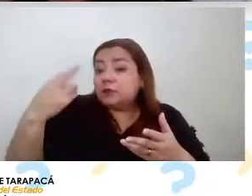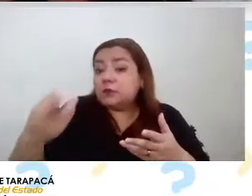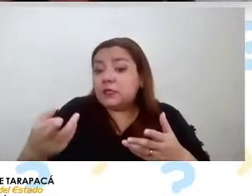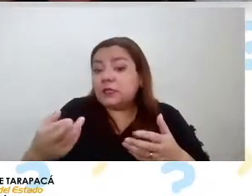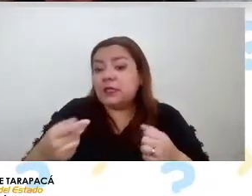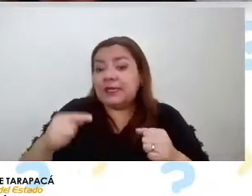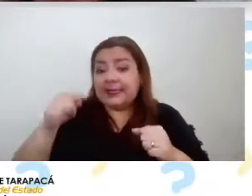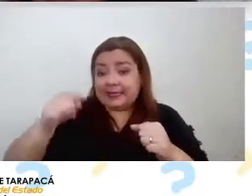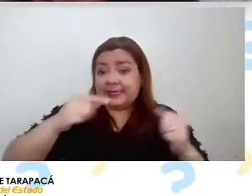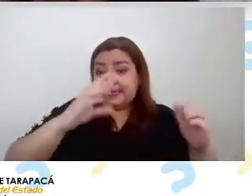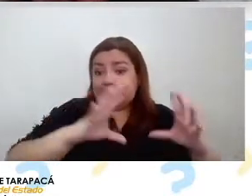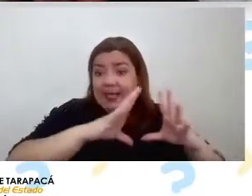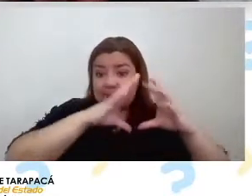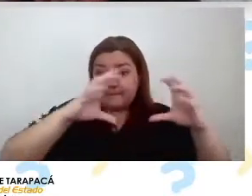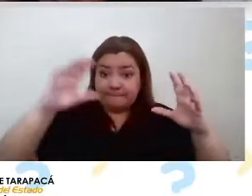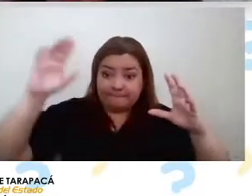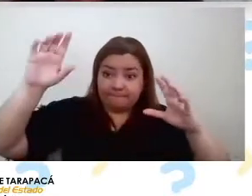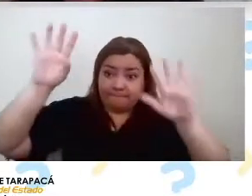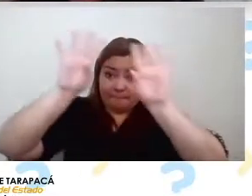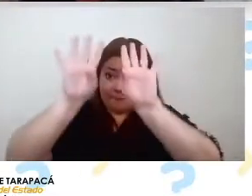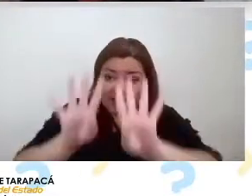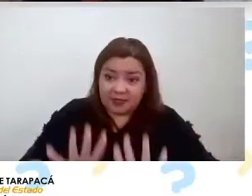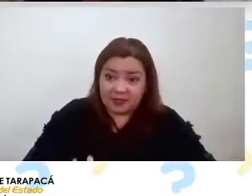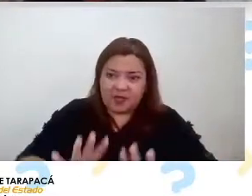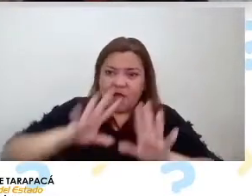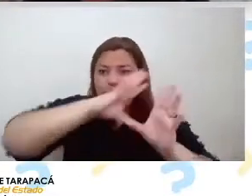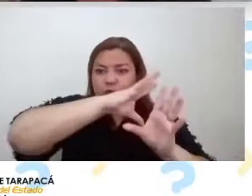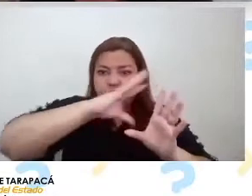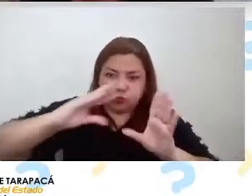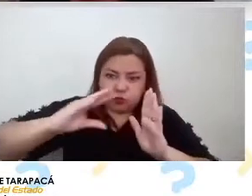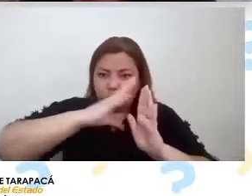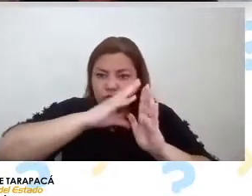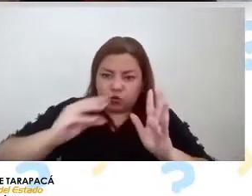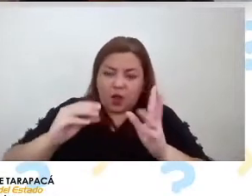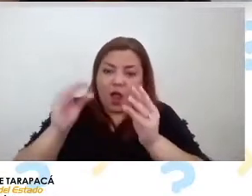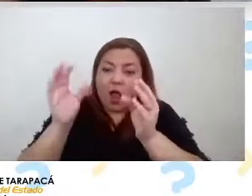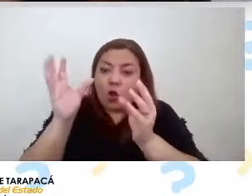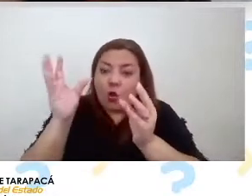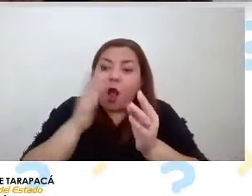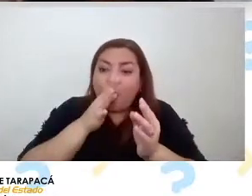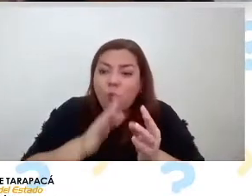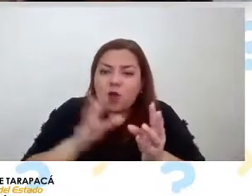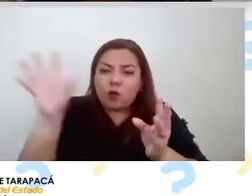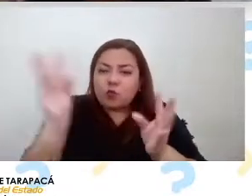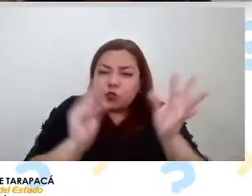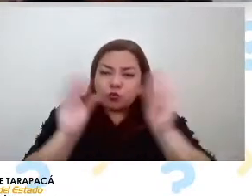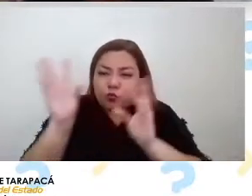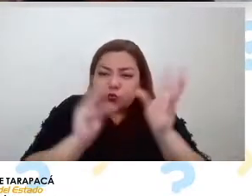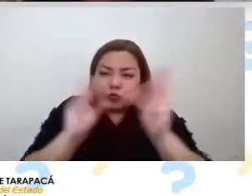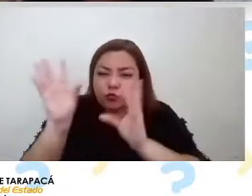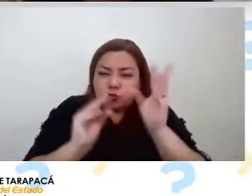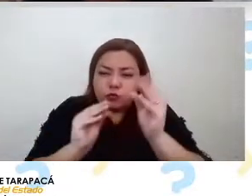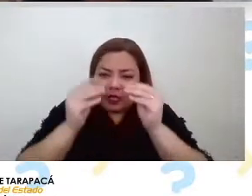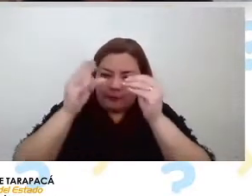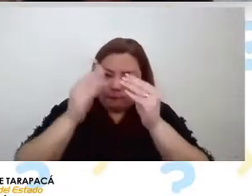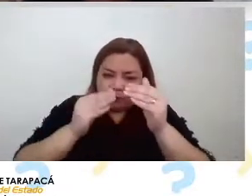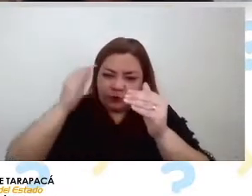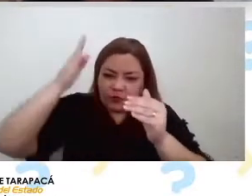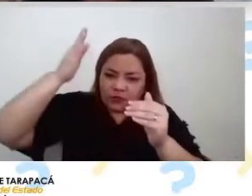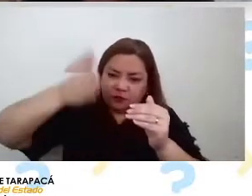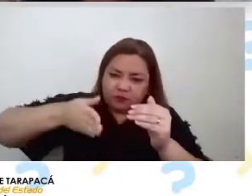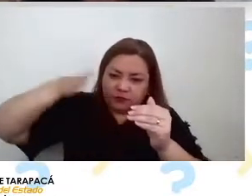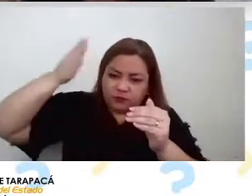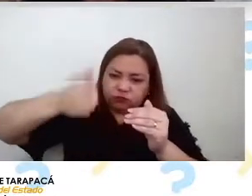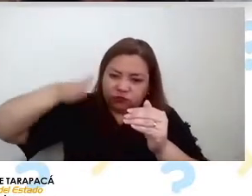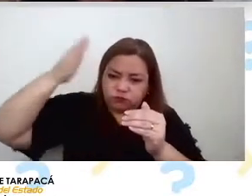malla, lo que están haciendo es acumular esta cotita muy, muy, muy pequeñas que están atravesando esta malla.